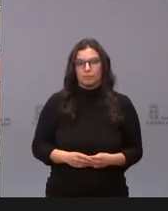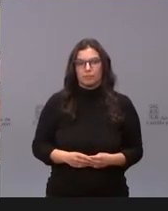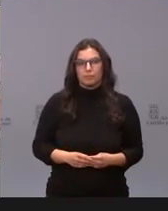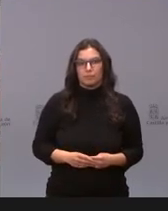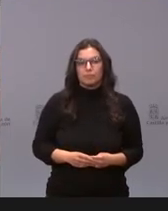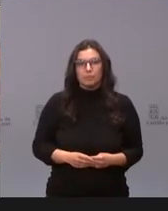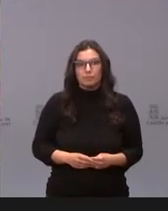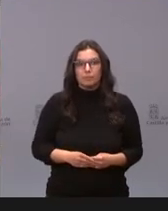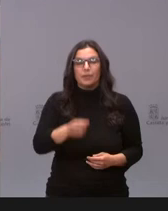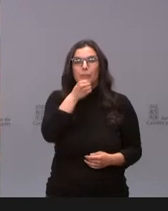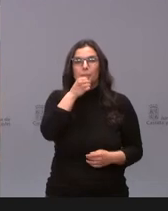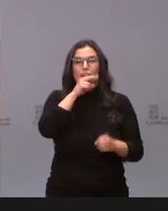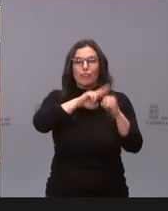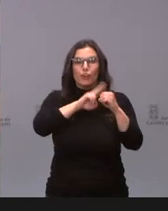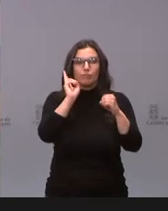Beatriz, el micrófono.